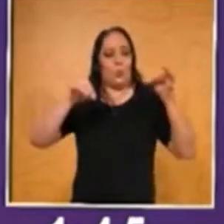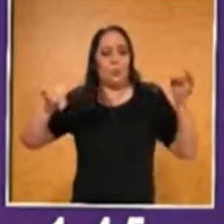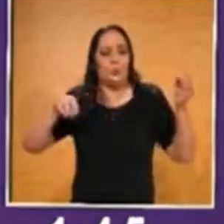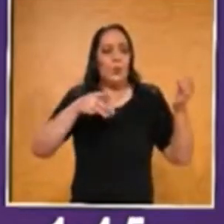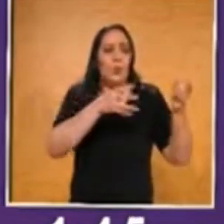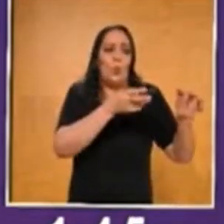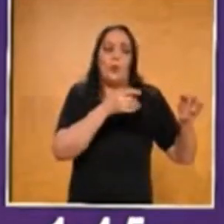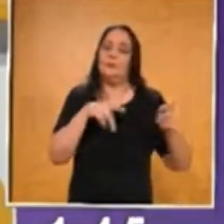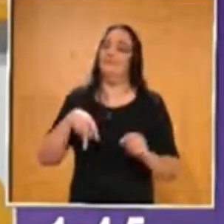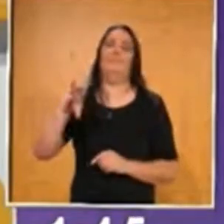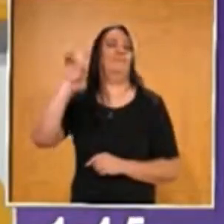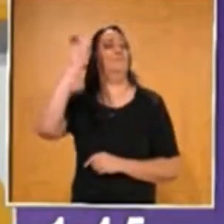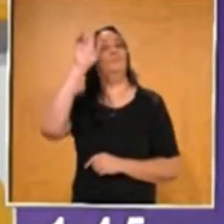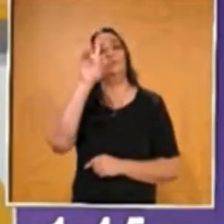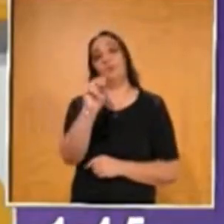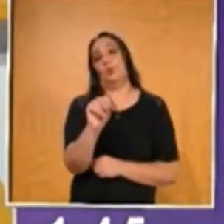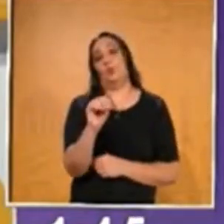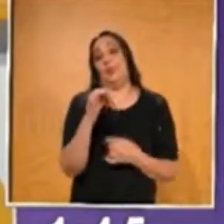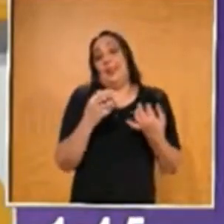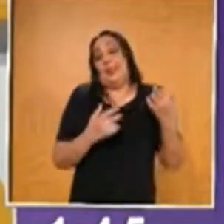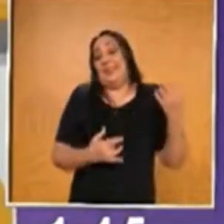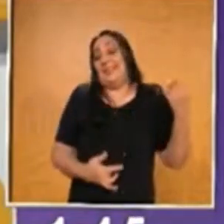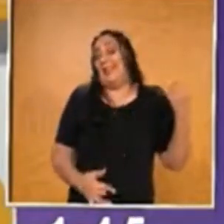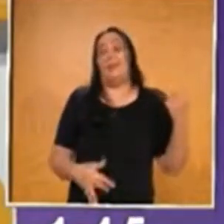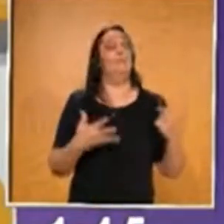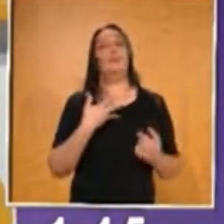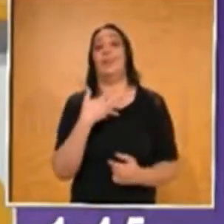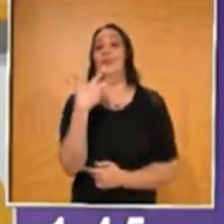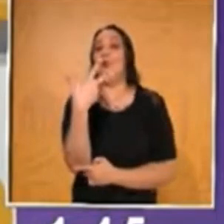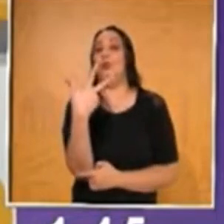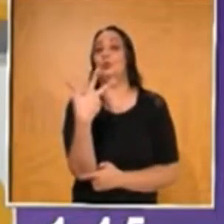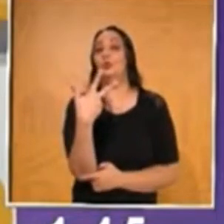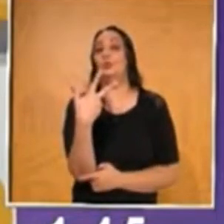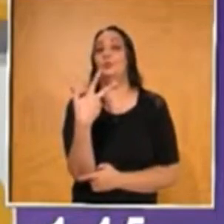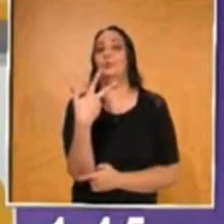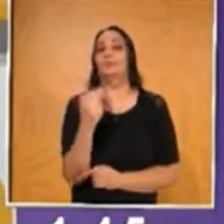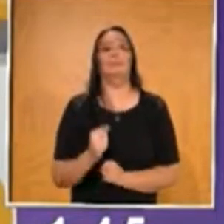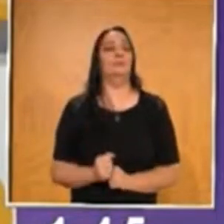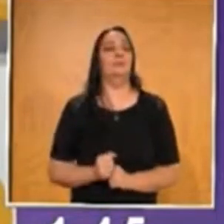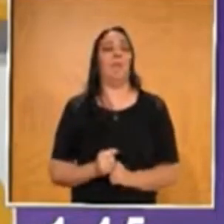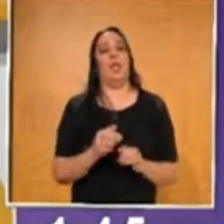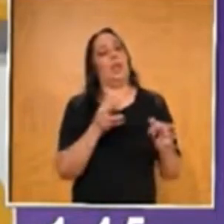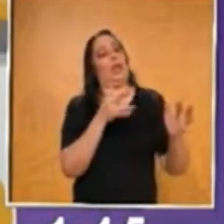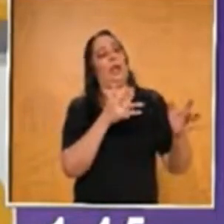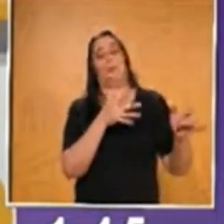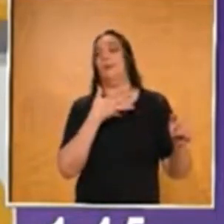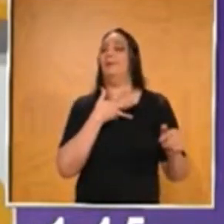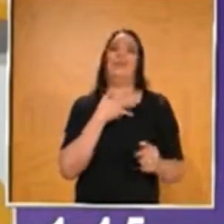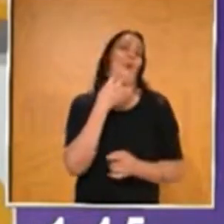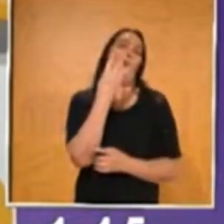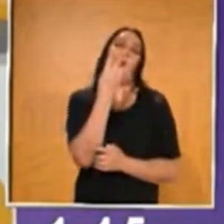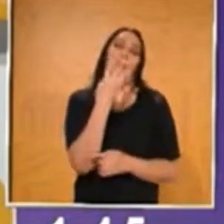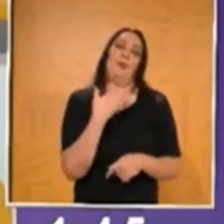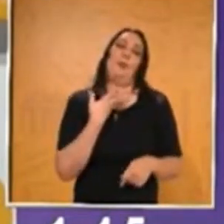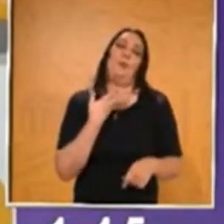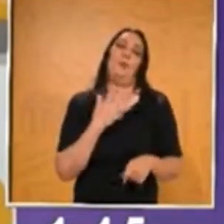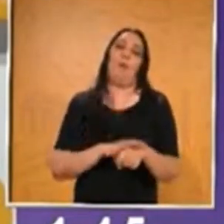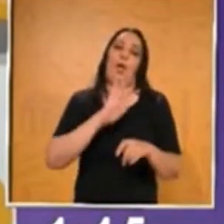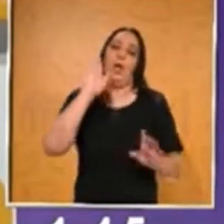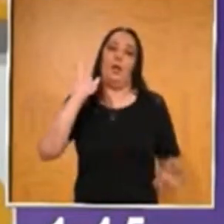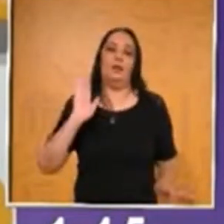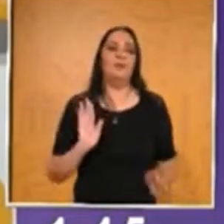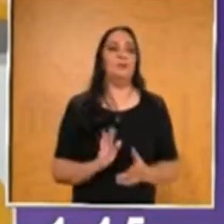Casi, pero no, porque la guitarra no tiene tan poquitos. Ah, bien. El arpa no tiene cuatro cuerdas tampoco. la arpa